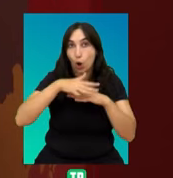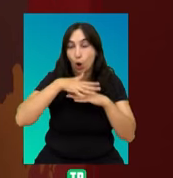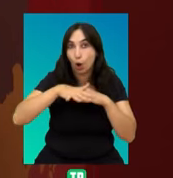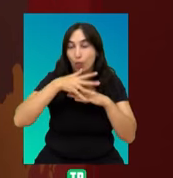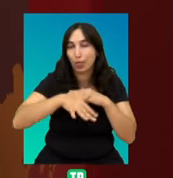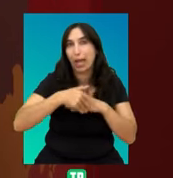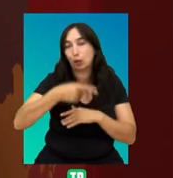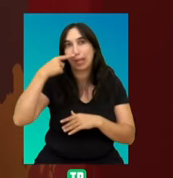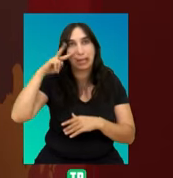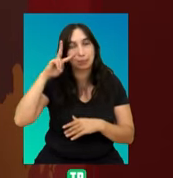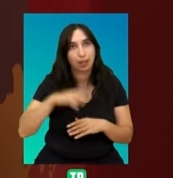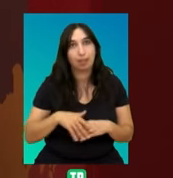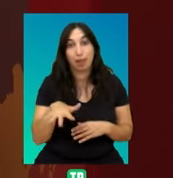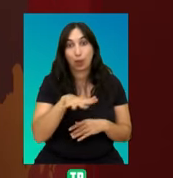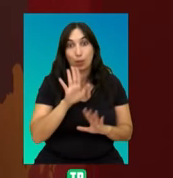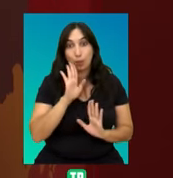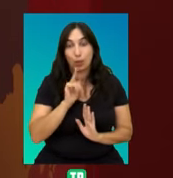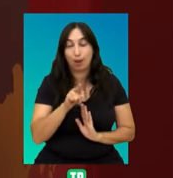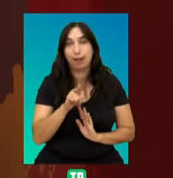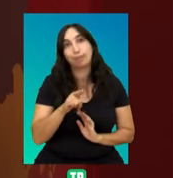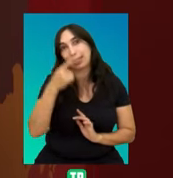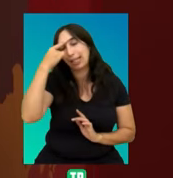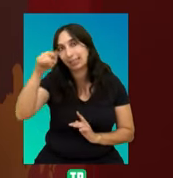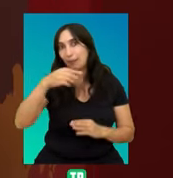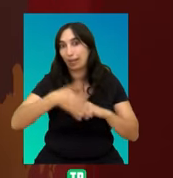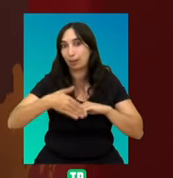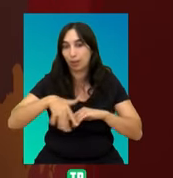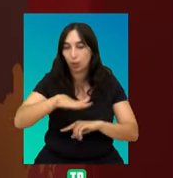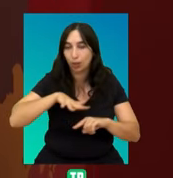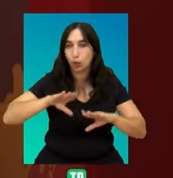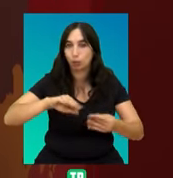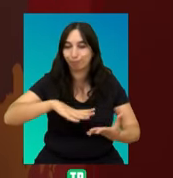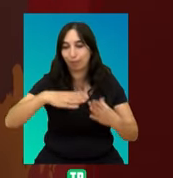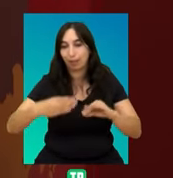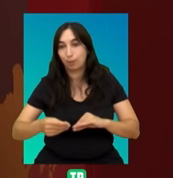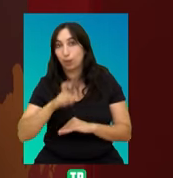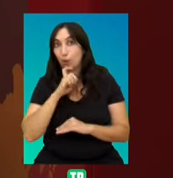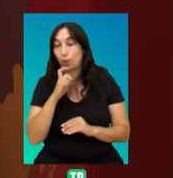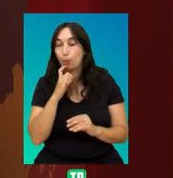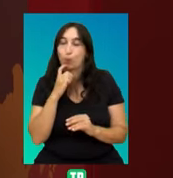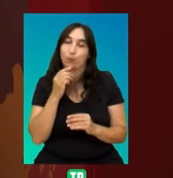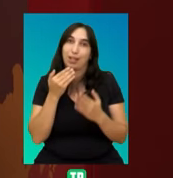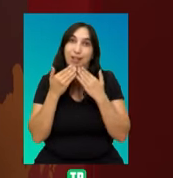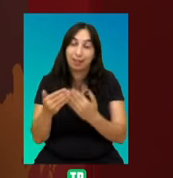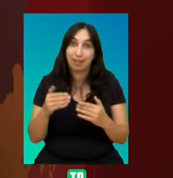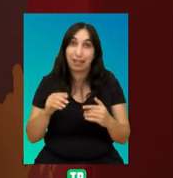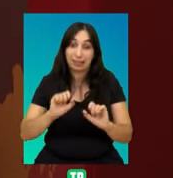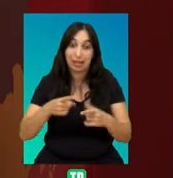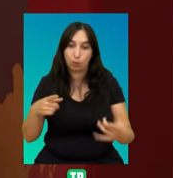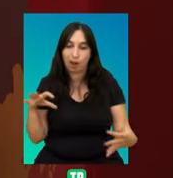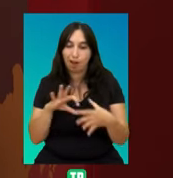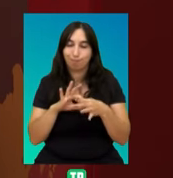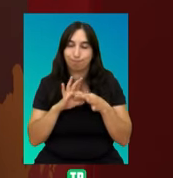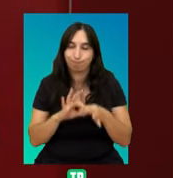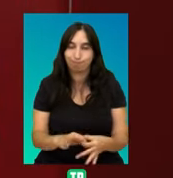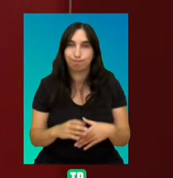Ticopia. Los habitantes de este pequeño rincón supieron ajustarse a las limitaciones de su entorno y lo hicieron mediante una estrecha conexión con